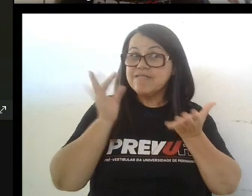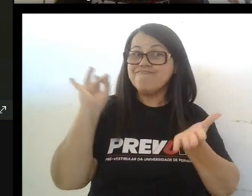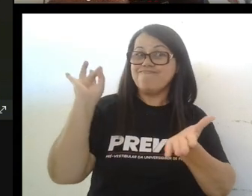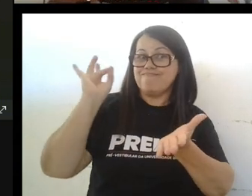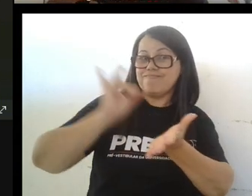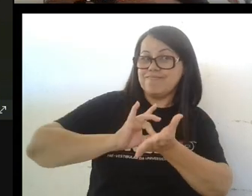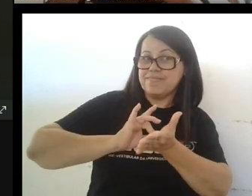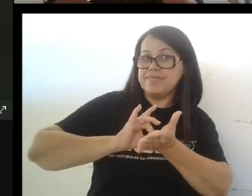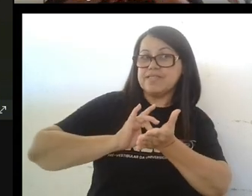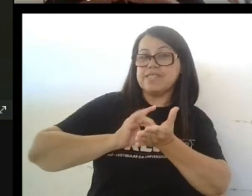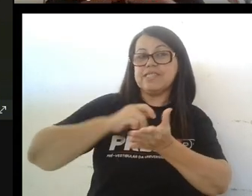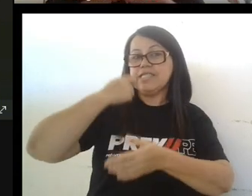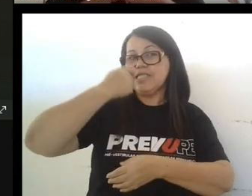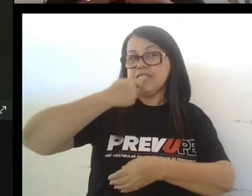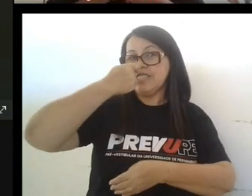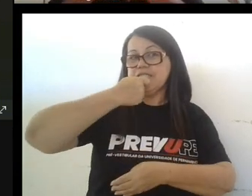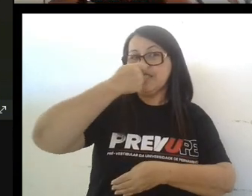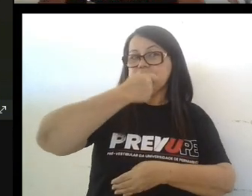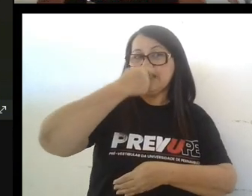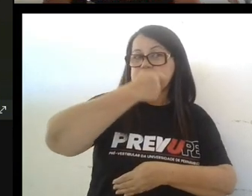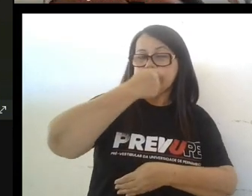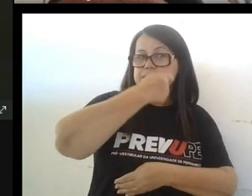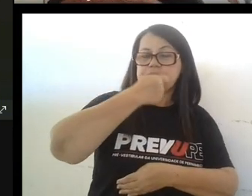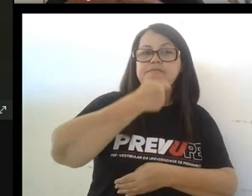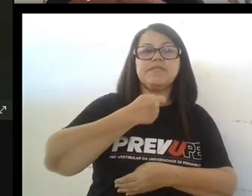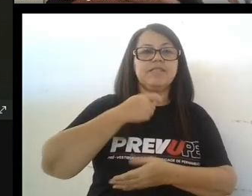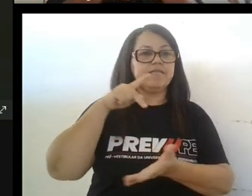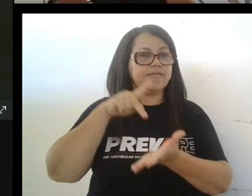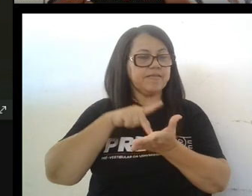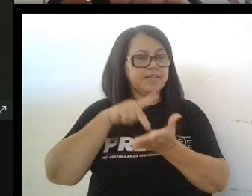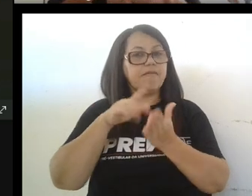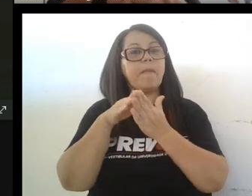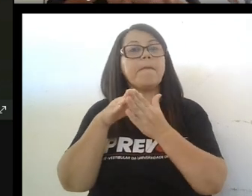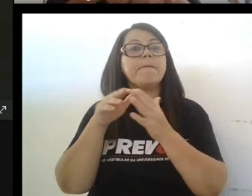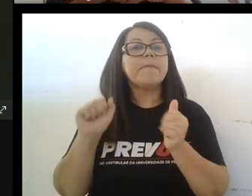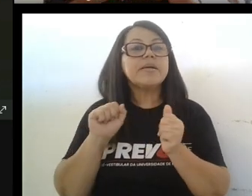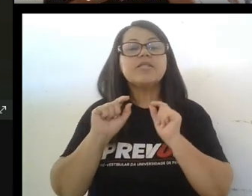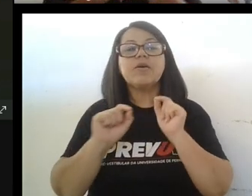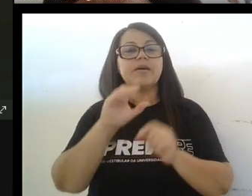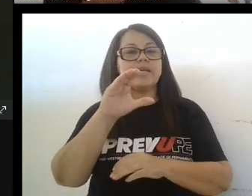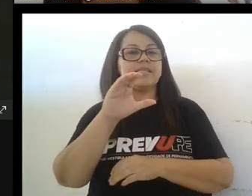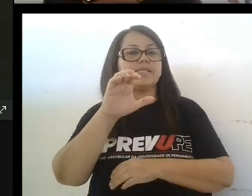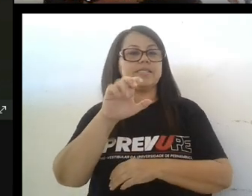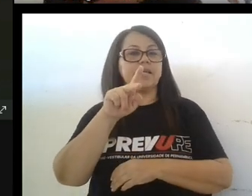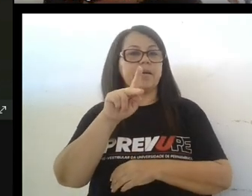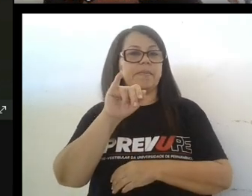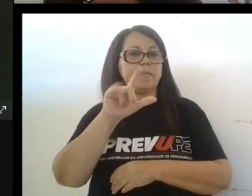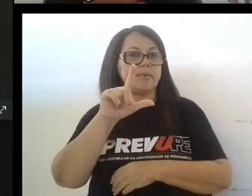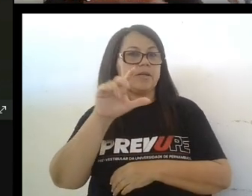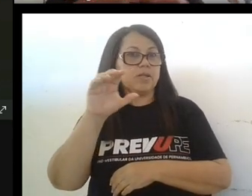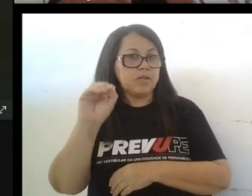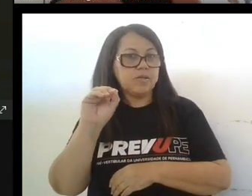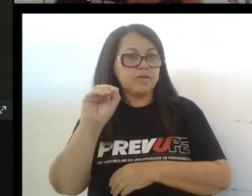realmente limpiar los dientes lavar los dientes vamos a pedir un cepillo de